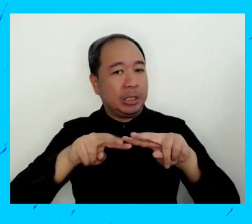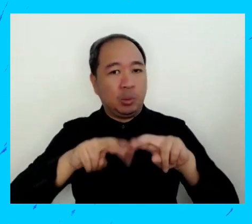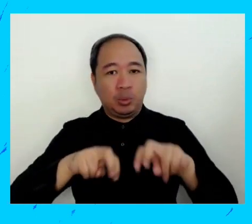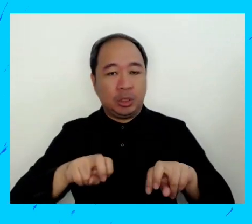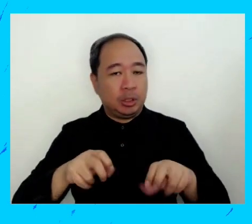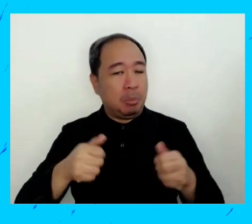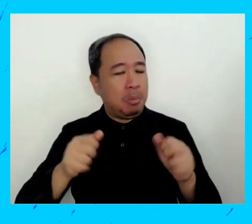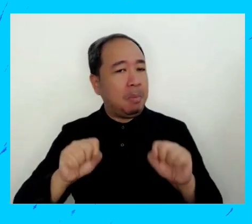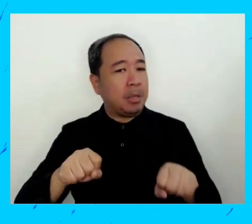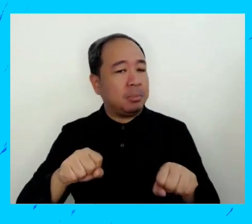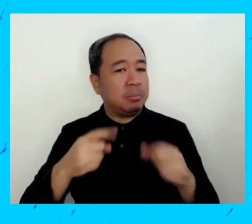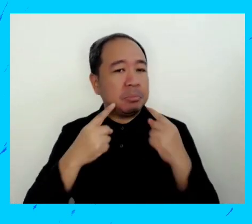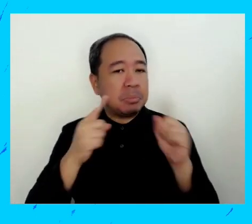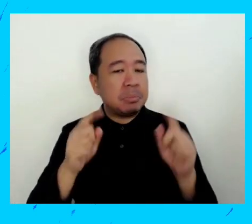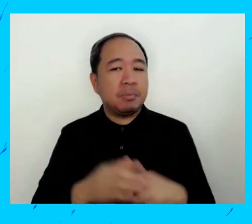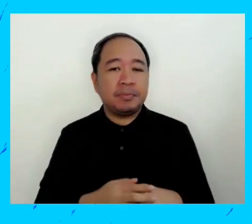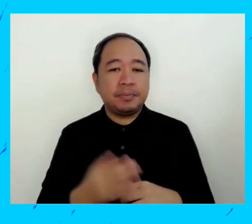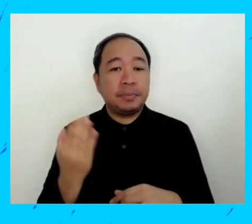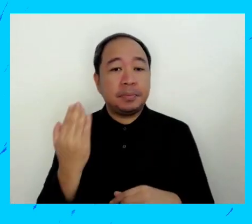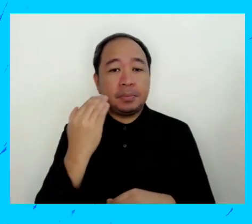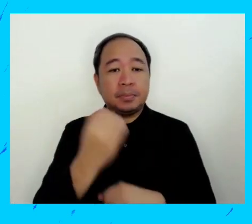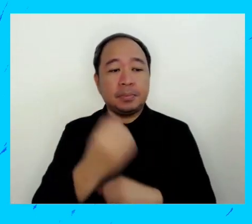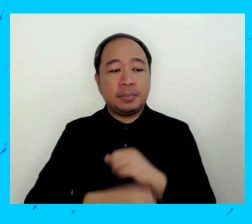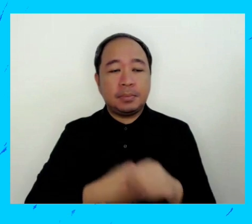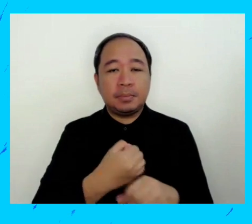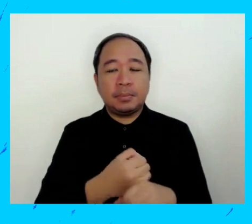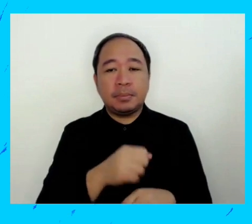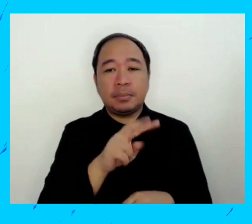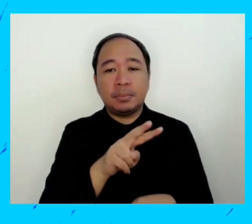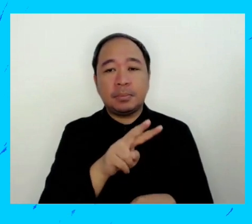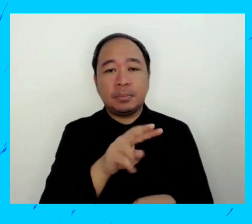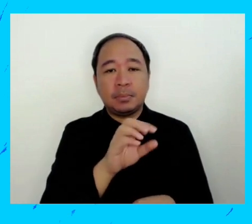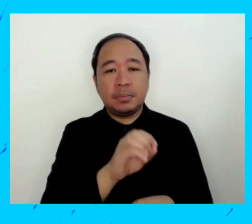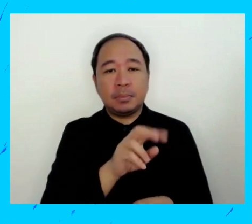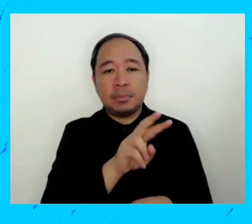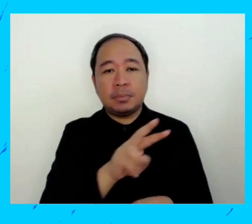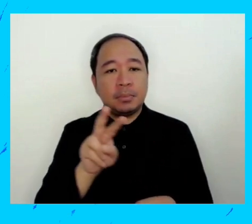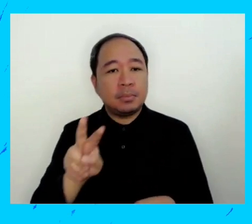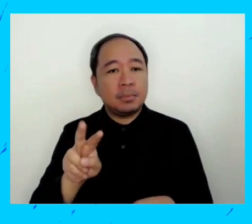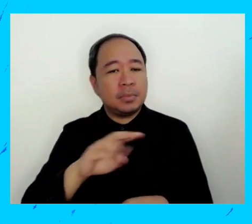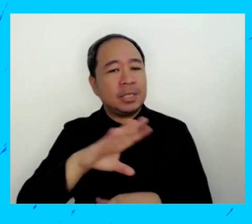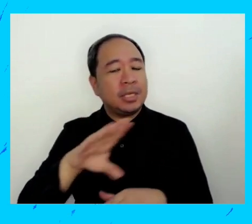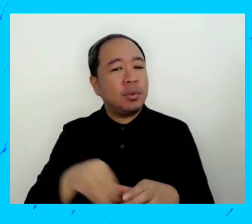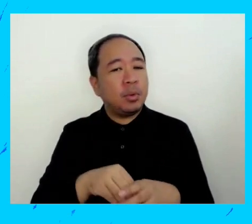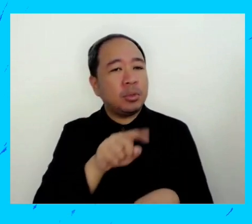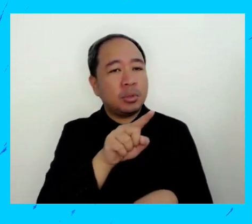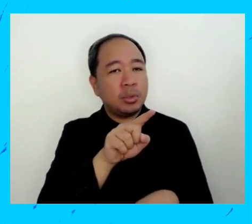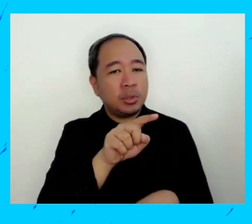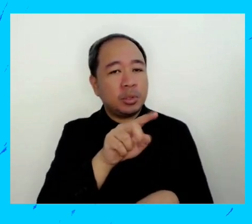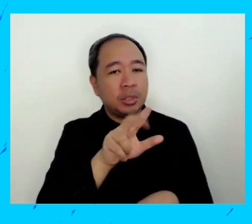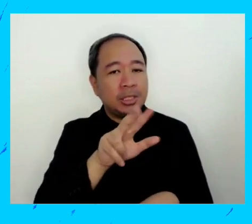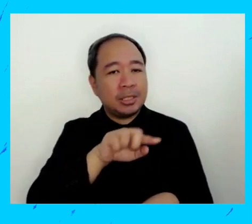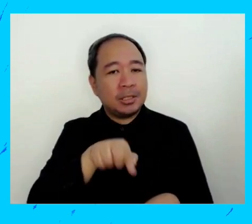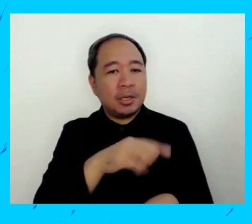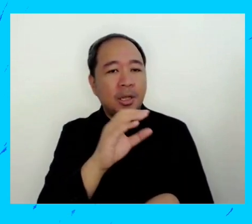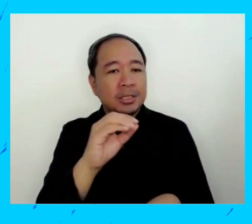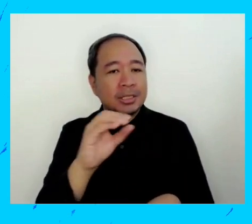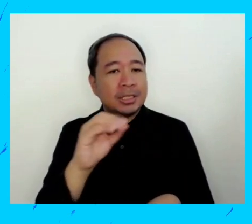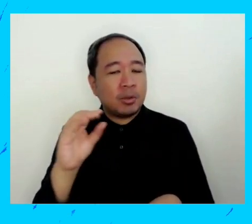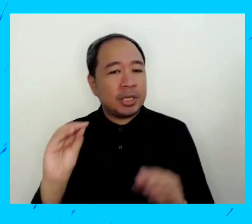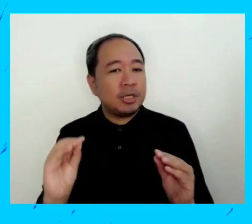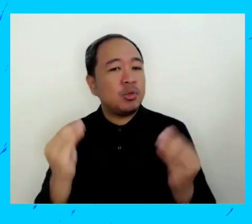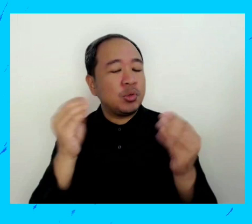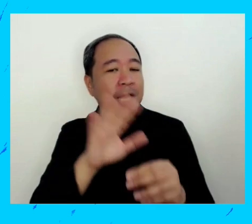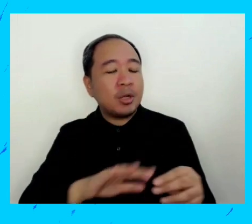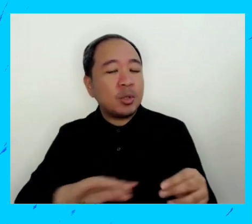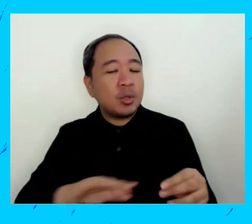apoyadores que hicieron con que el trabajo fuera posible en los 20 mil dosis con casi